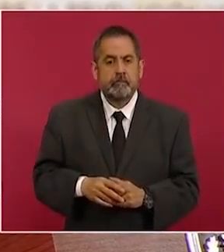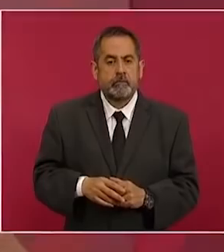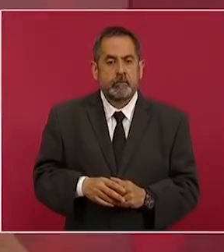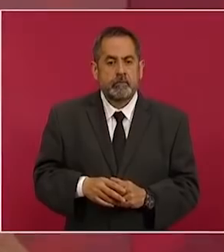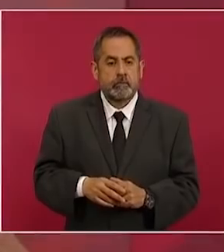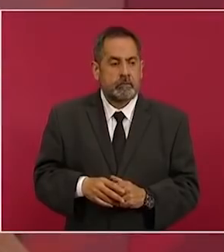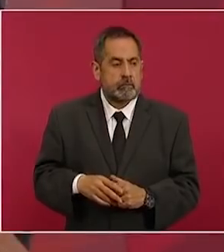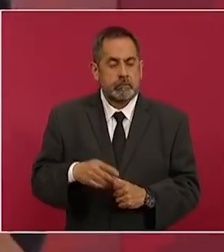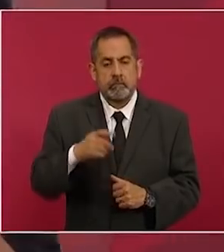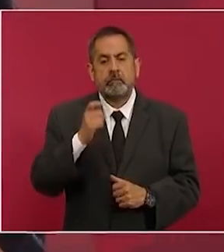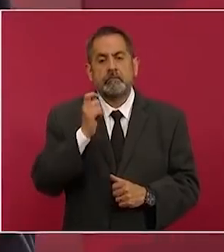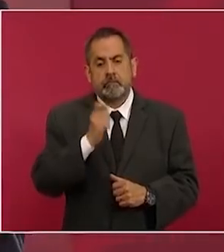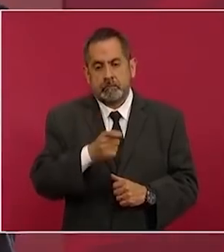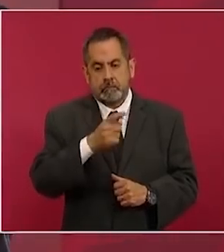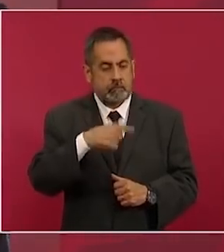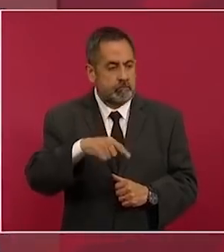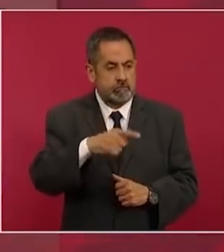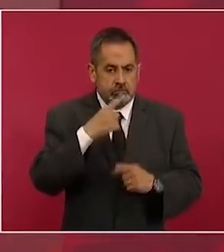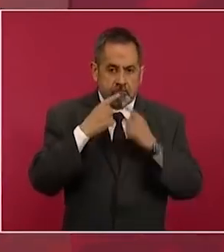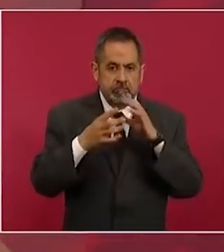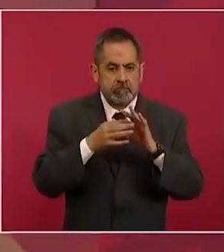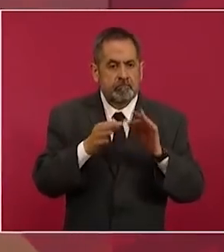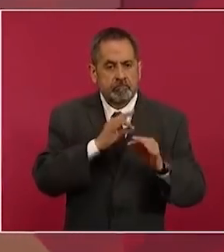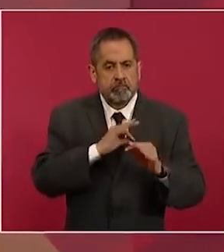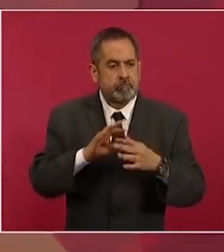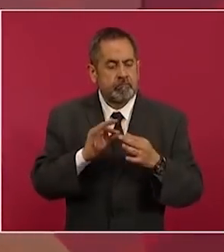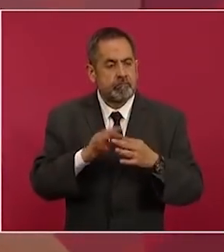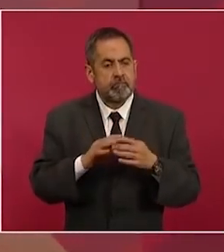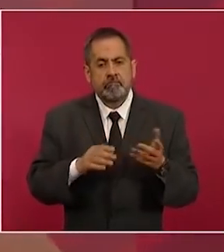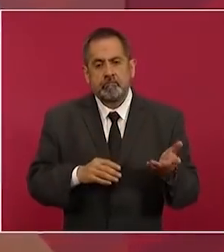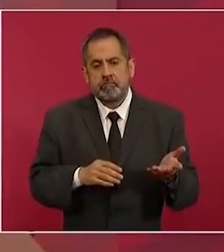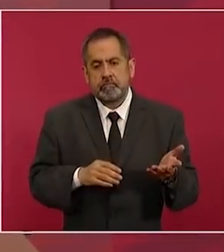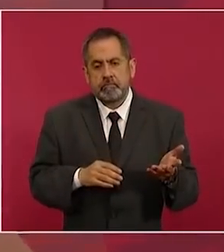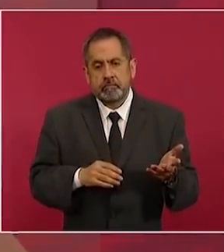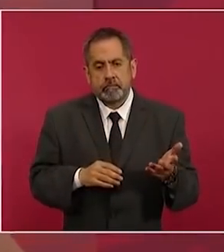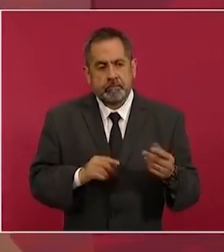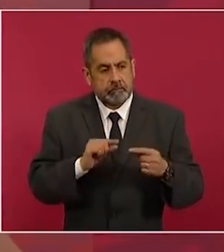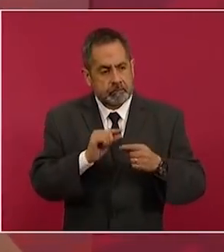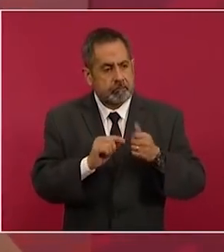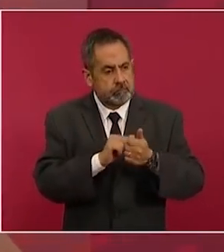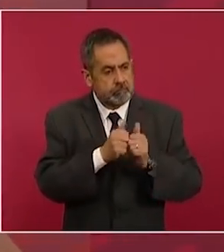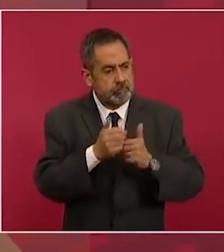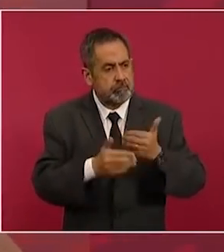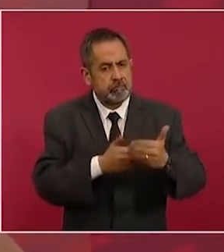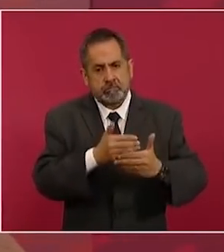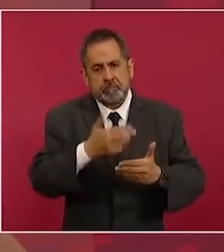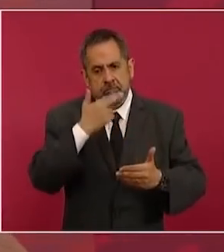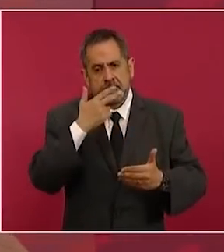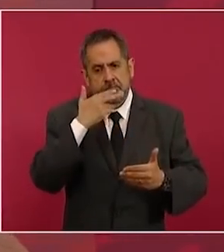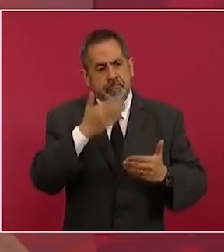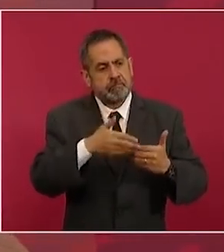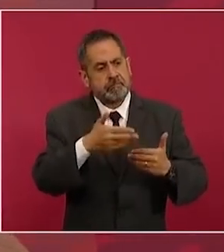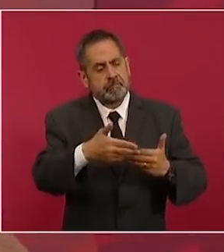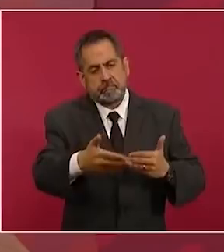Esto es lo que nos va a permitir ir purificando la vida pública,